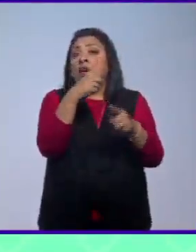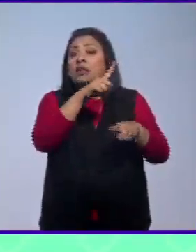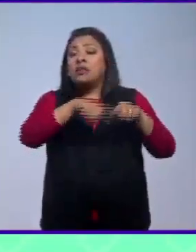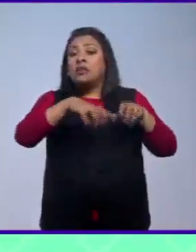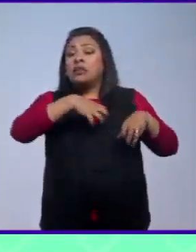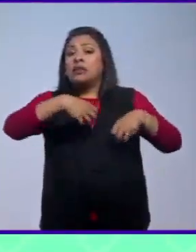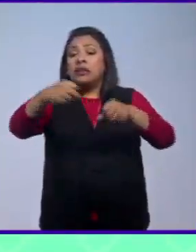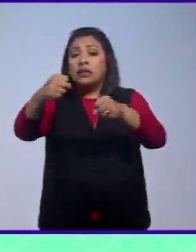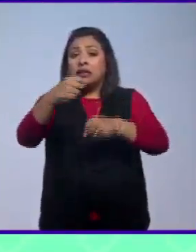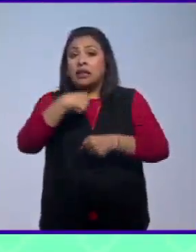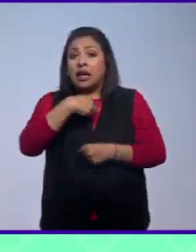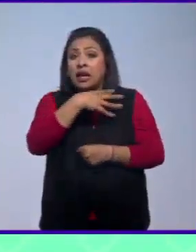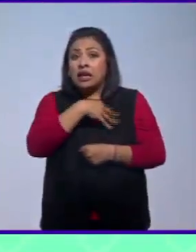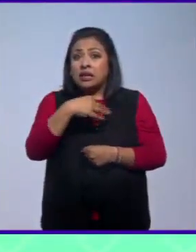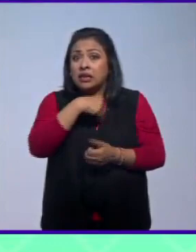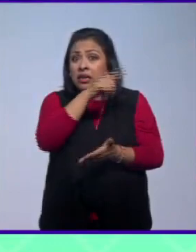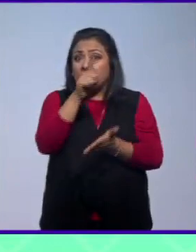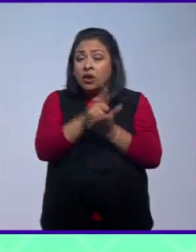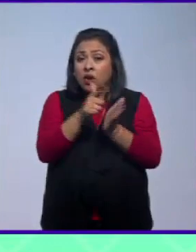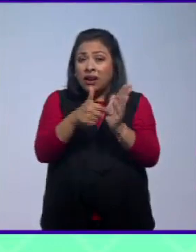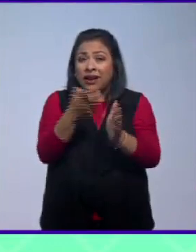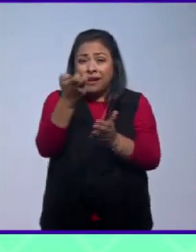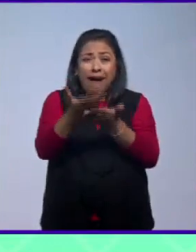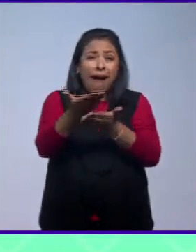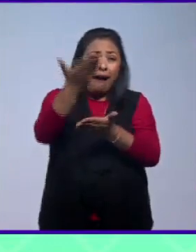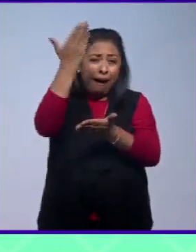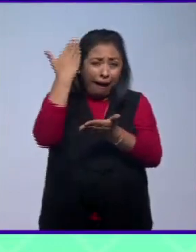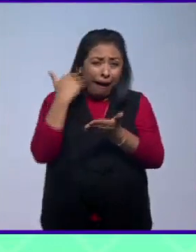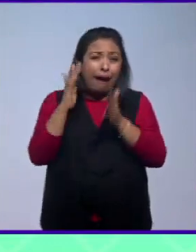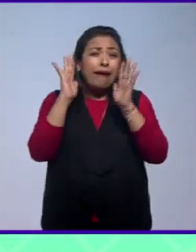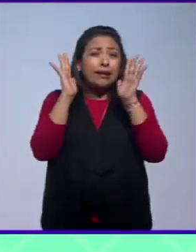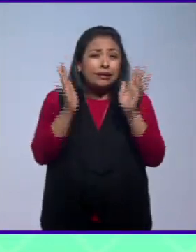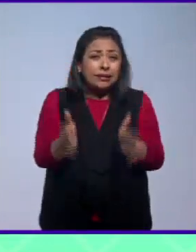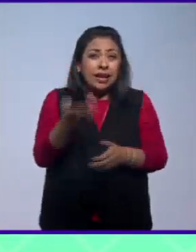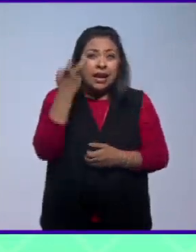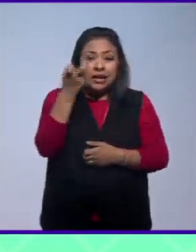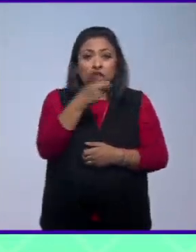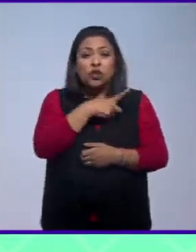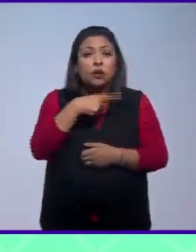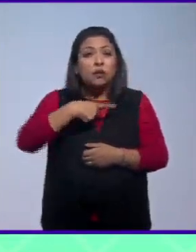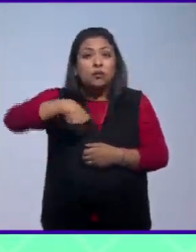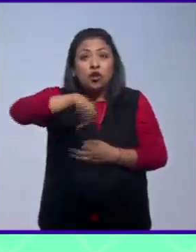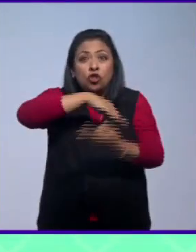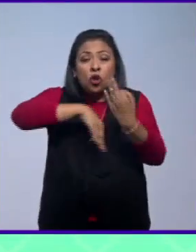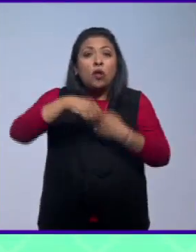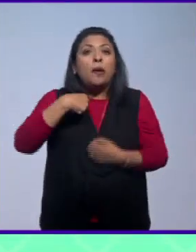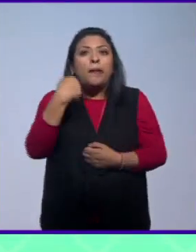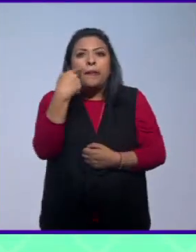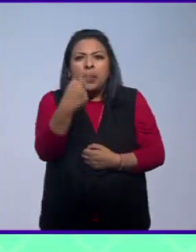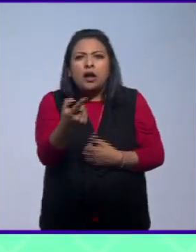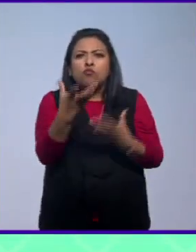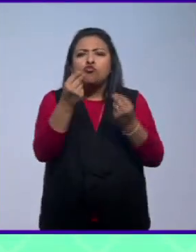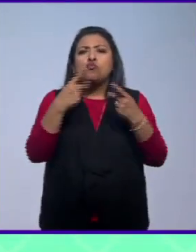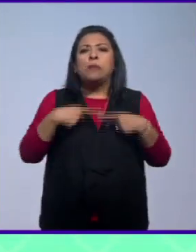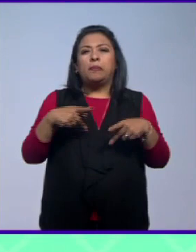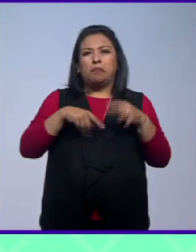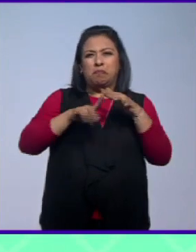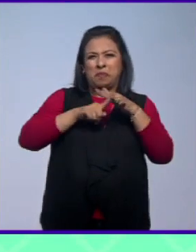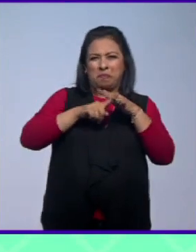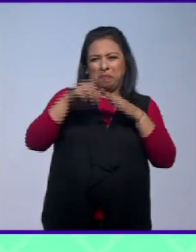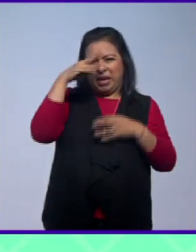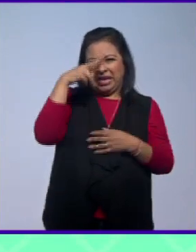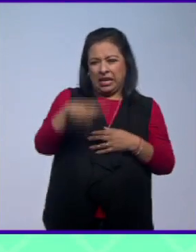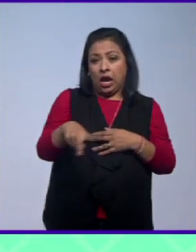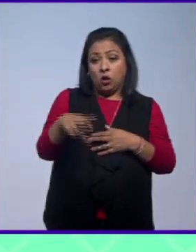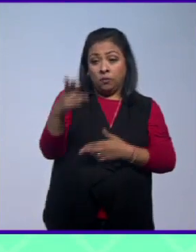de los niños y esto ha ocurrido desde hace años y eso es la parte que tenemos que ver todos hay muchos mexicanos que al